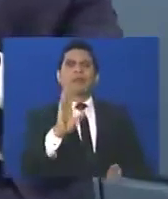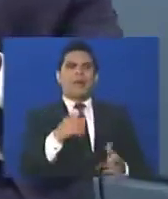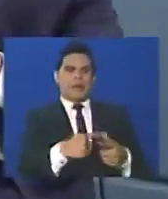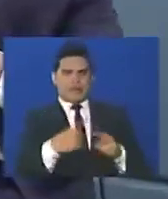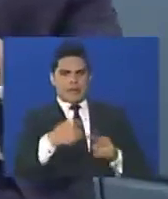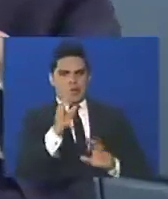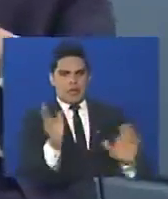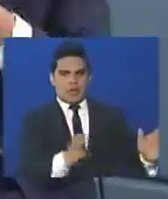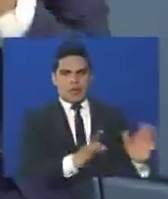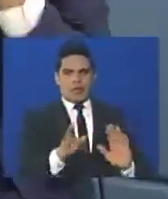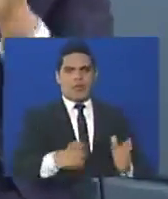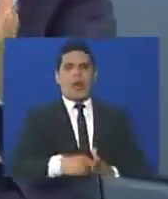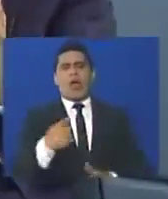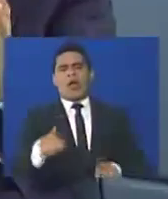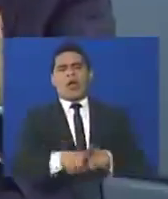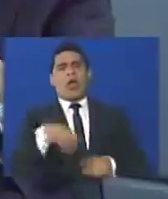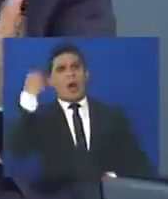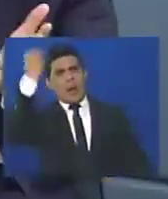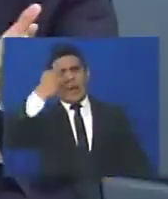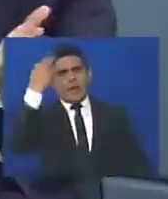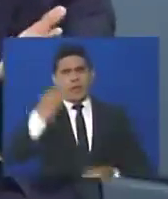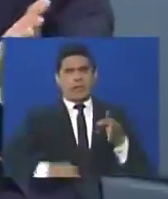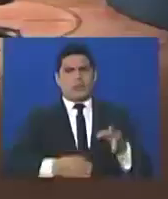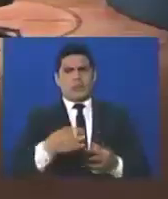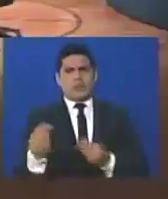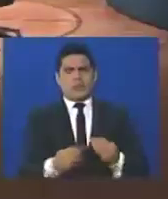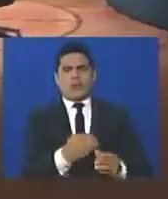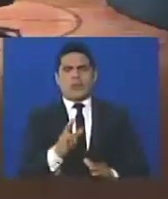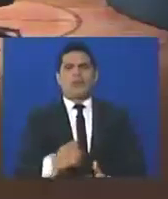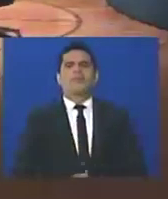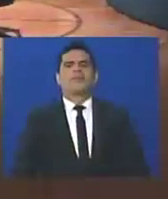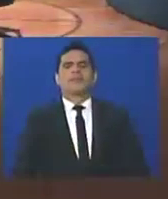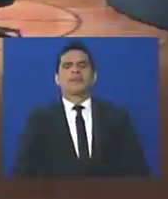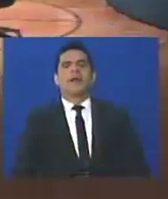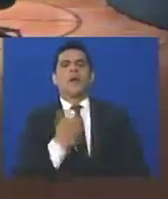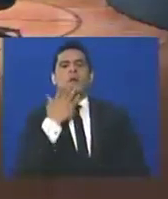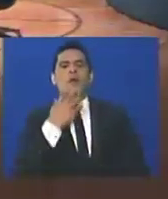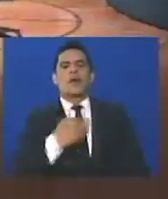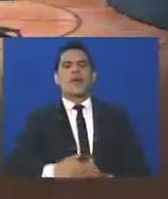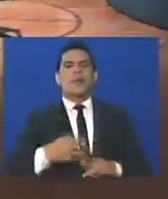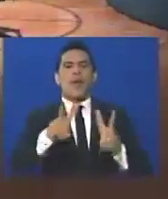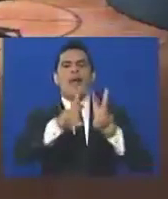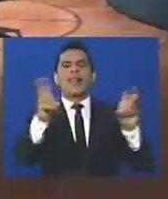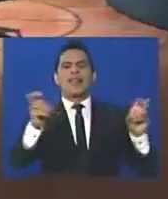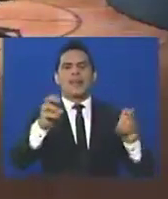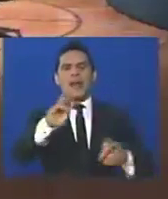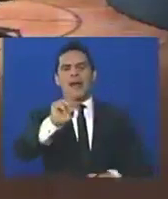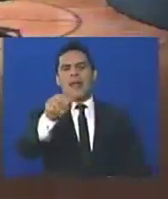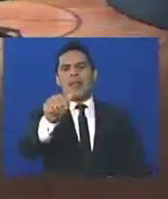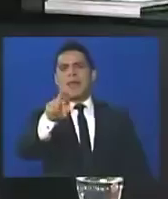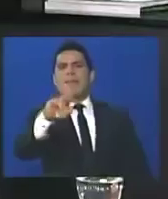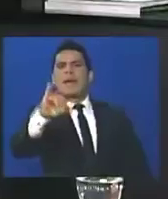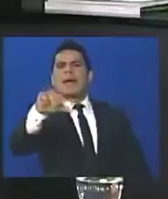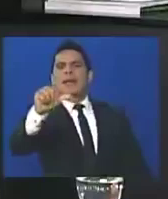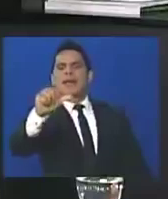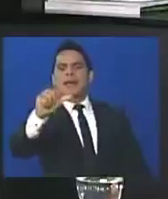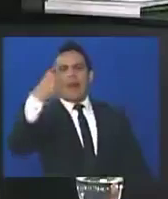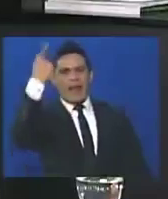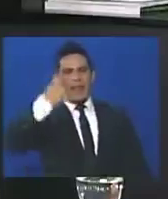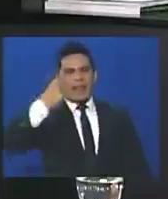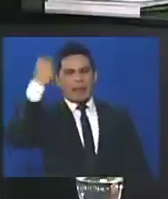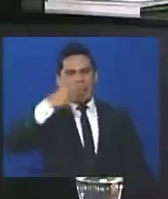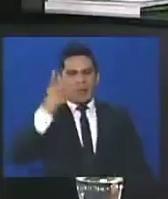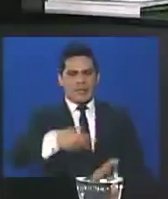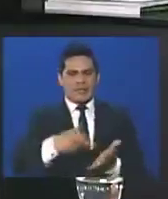es otro, Él se cree tribunal penal, El tema de la inmunidad parlamentaria de María Corina Machado, y la participación en la